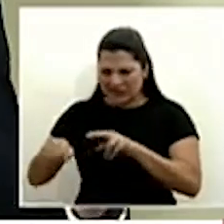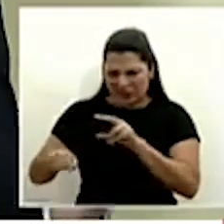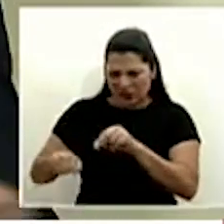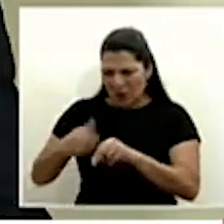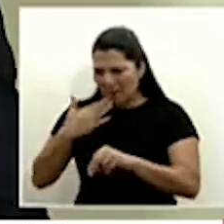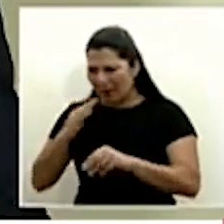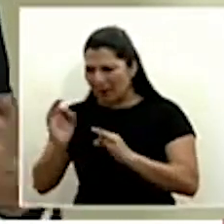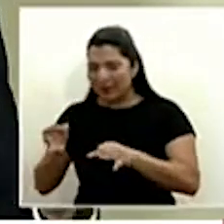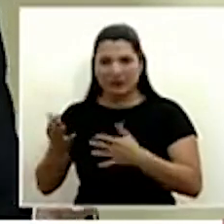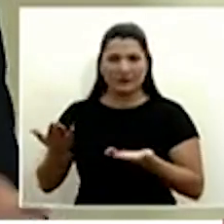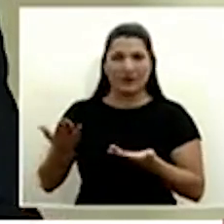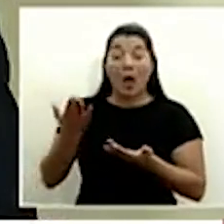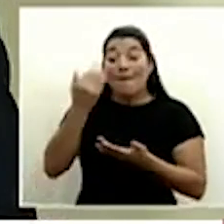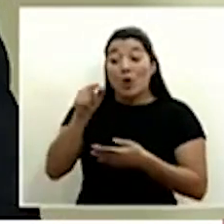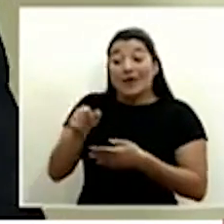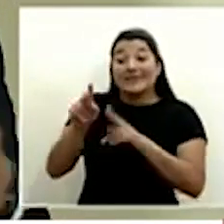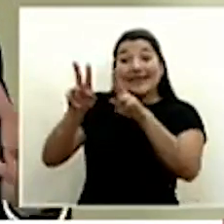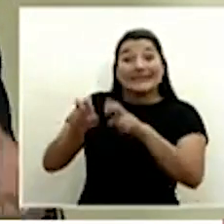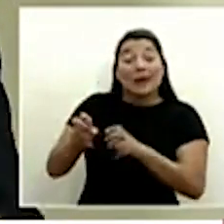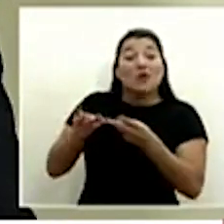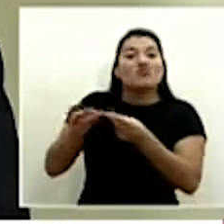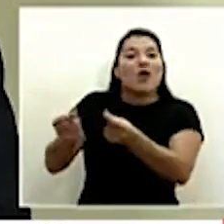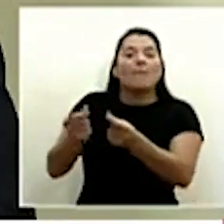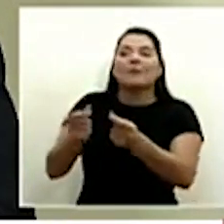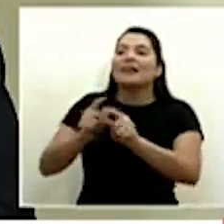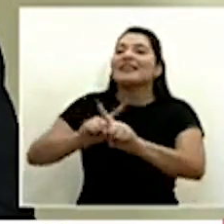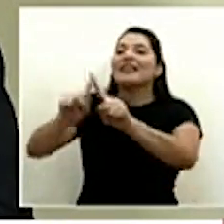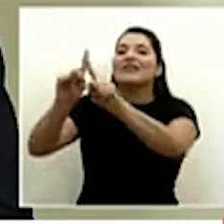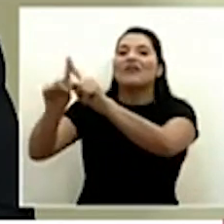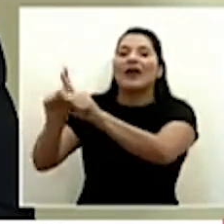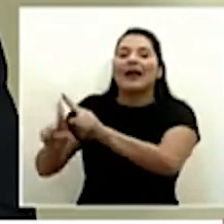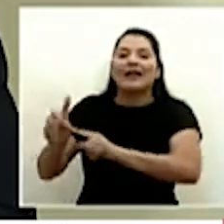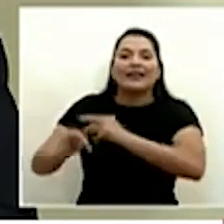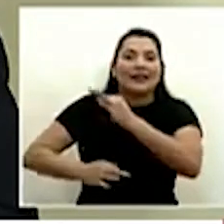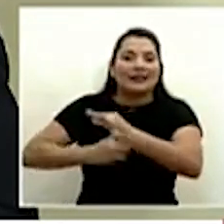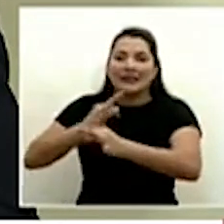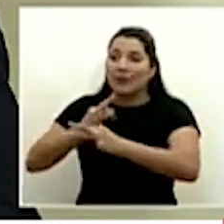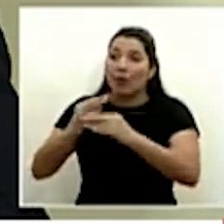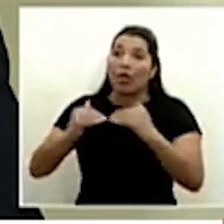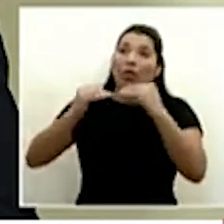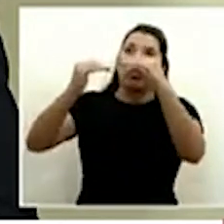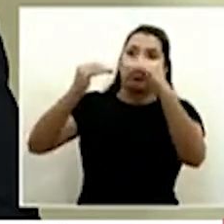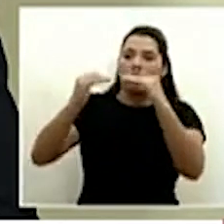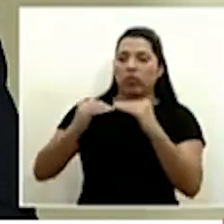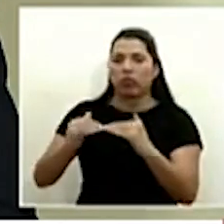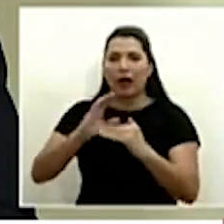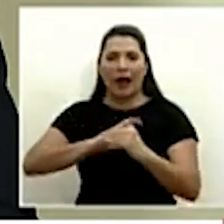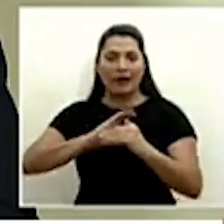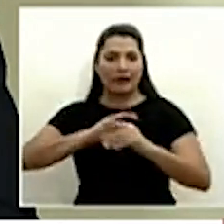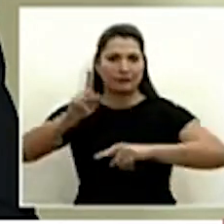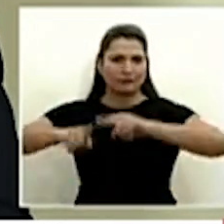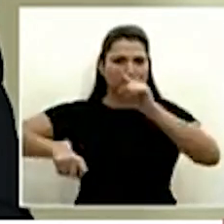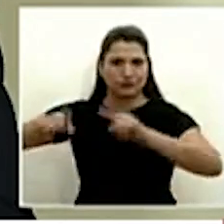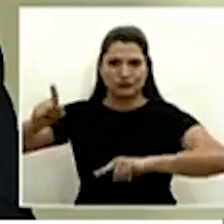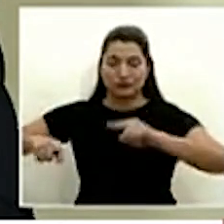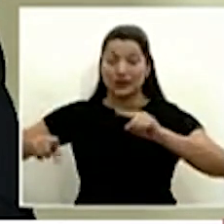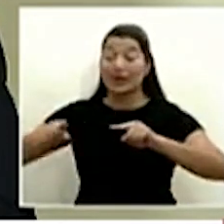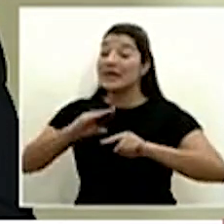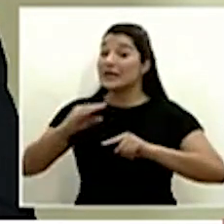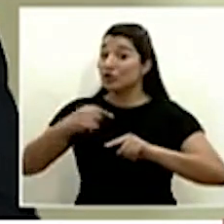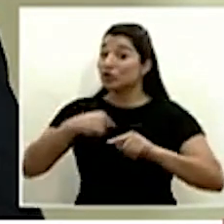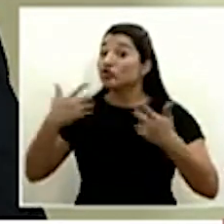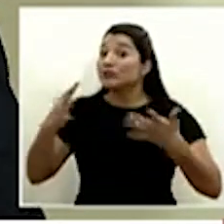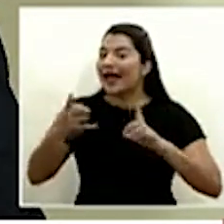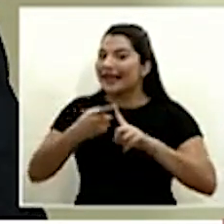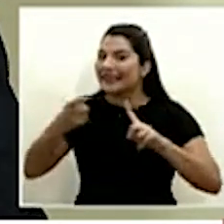muchos tipos muchos ofrecimientos muchos niveles de digamos de calidad en las mismas pruebas y que yo indiqué